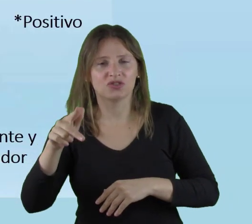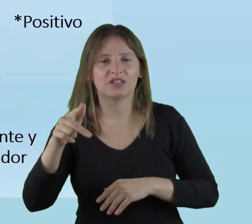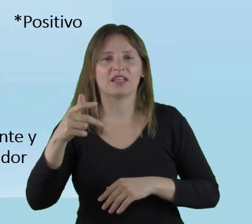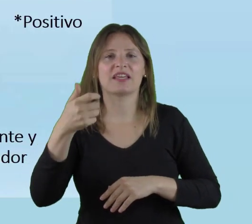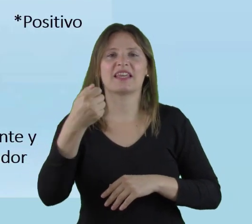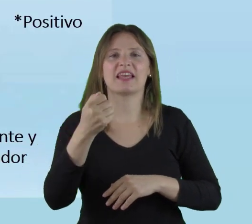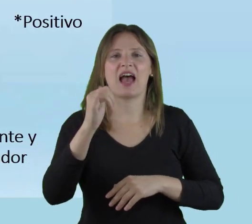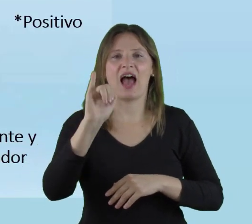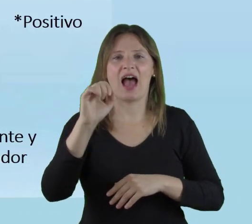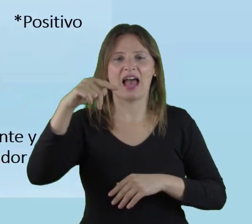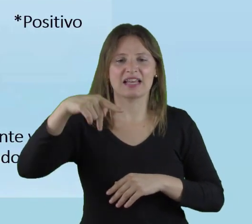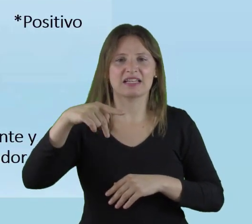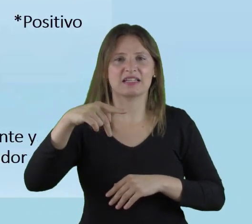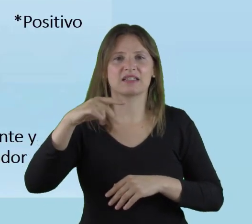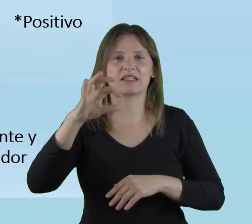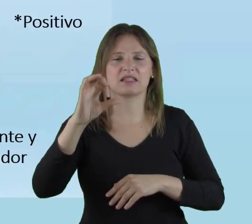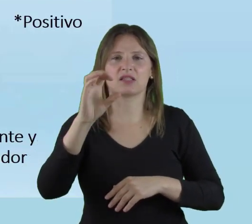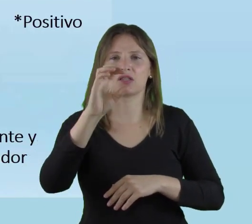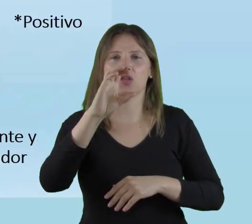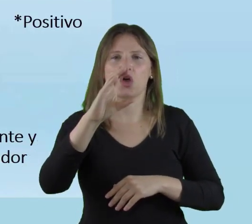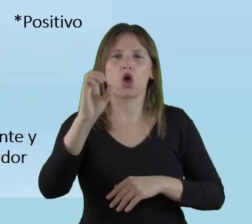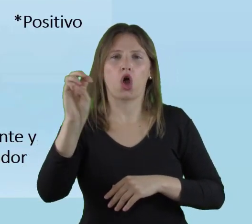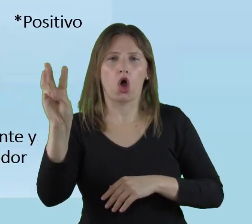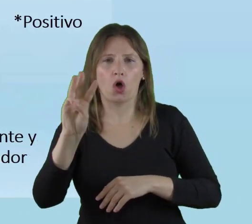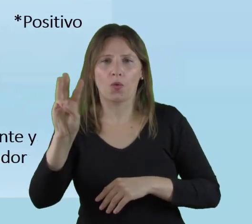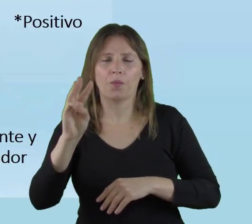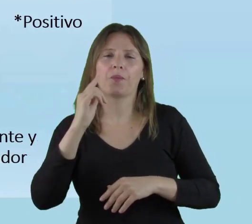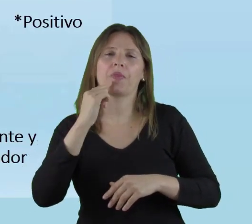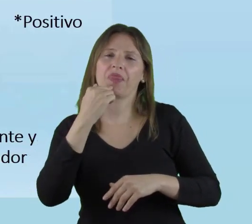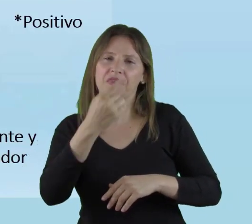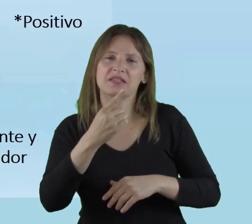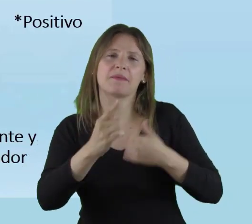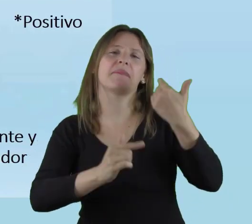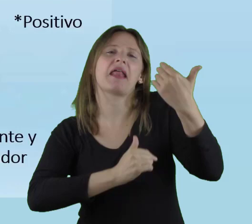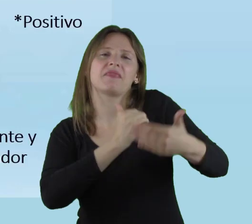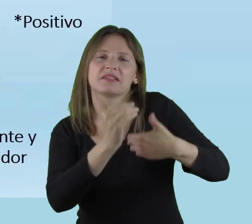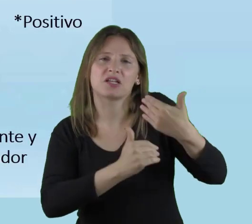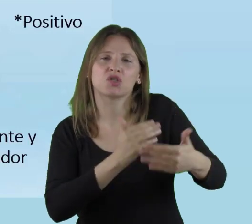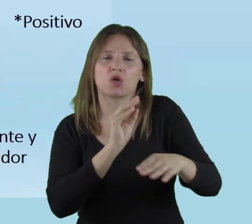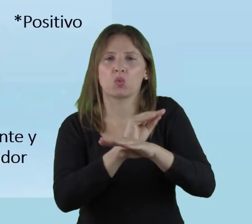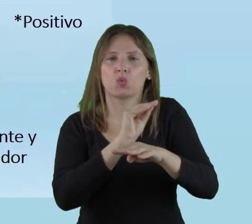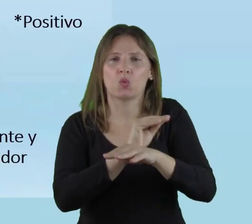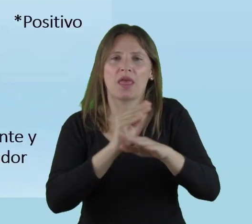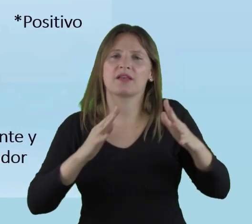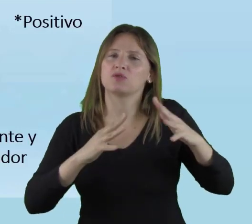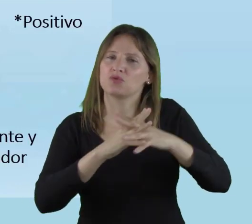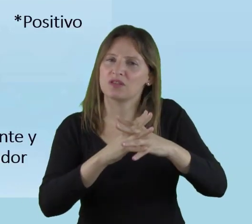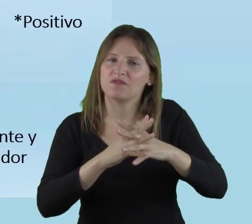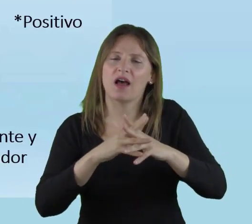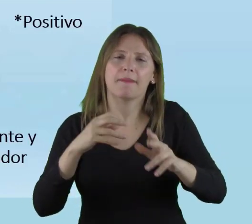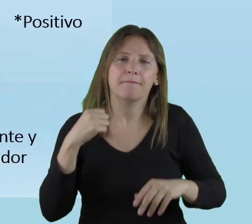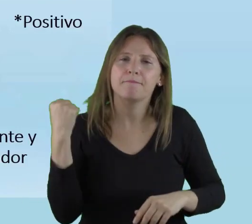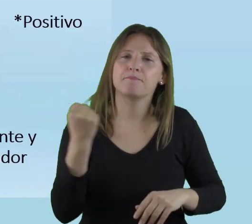dicen que para desarrollar una cultura inclusiva es importante